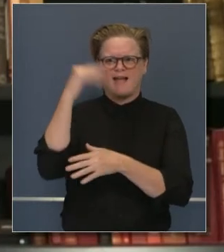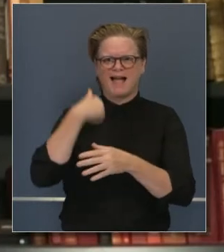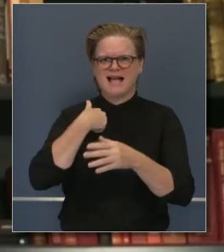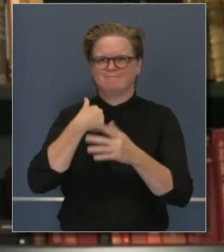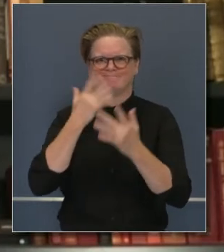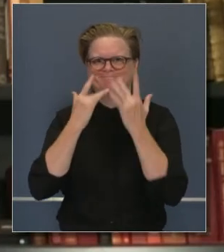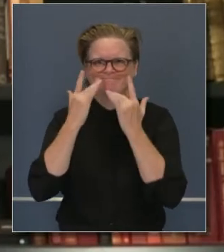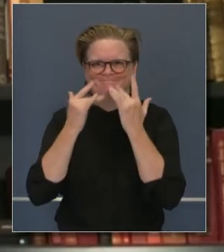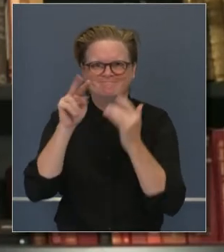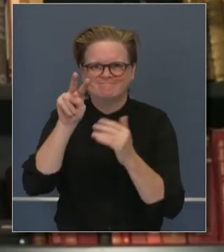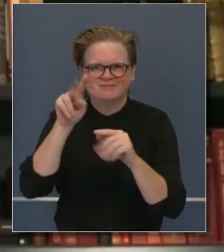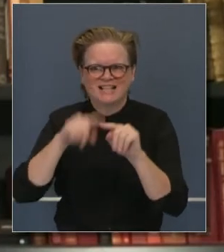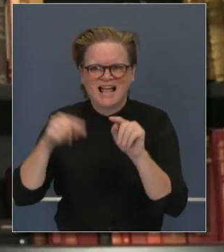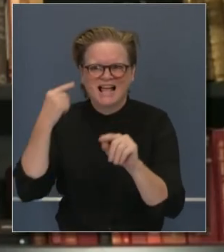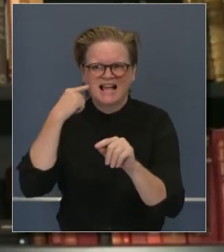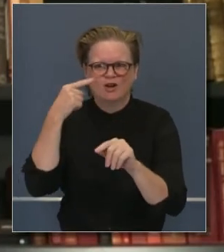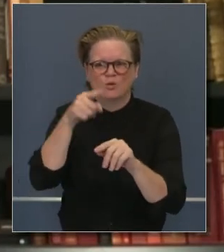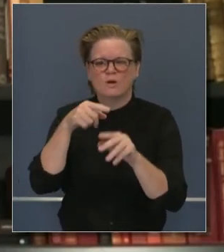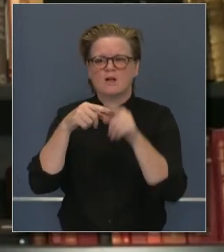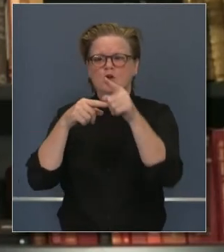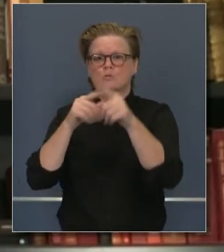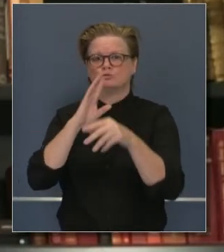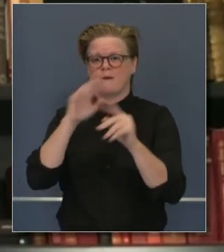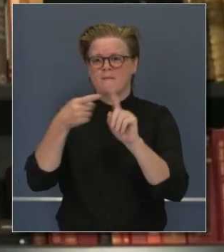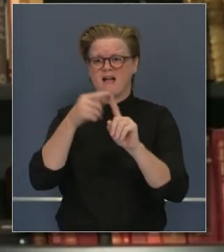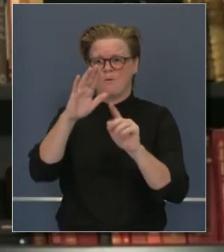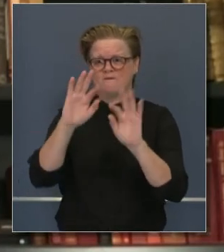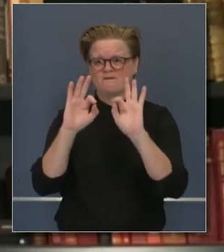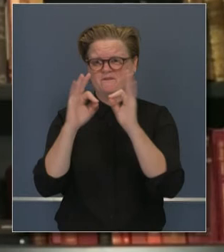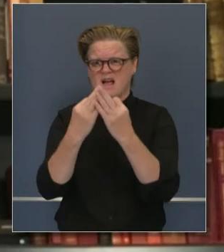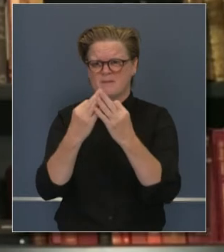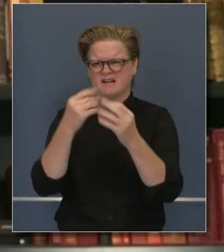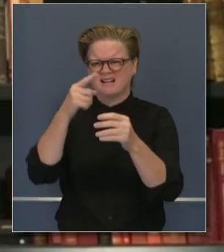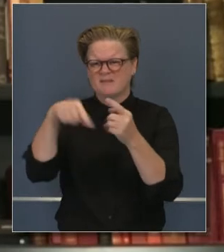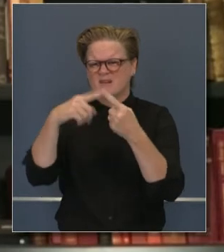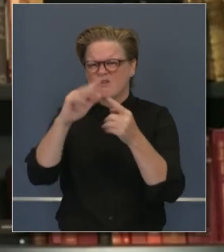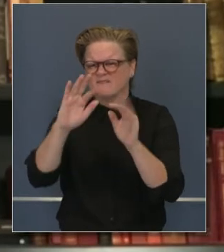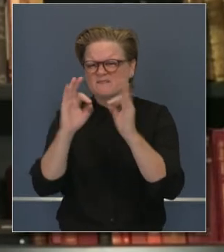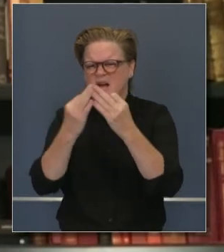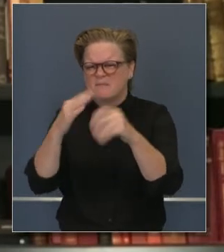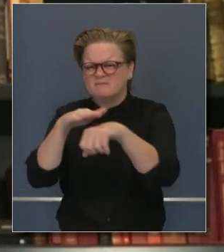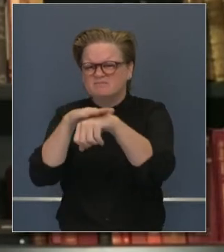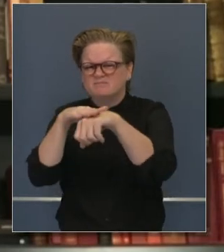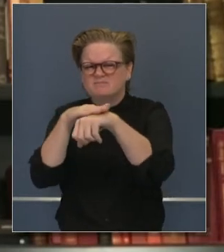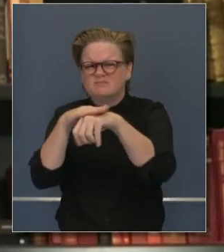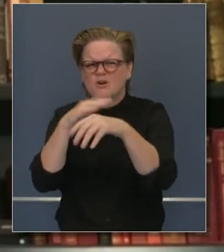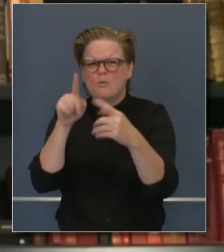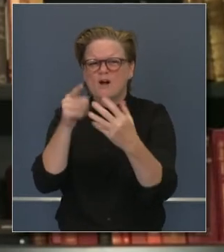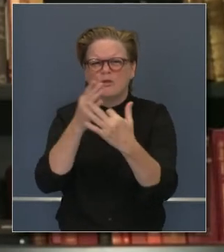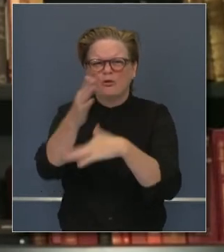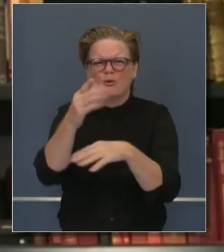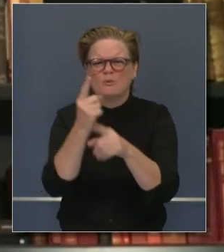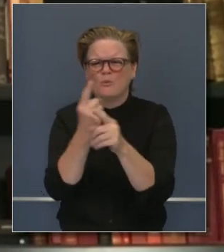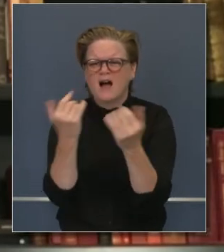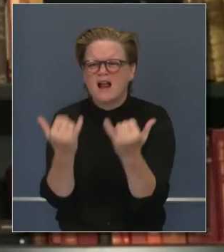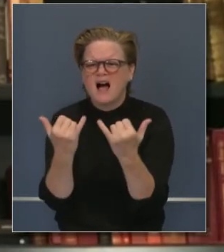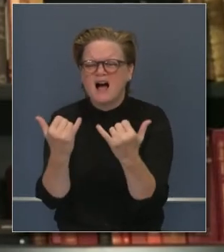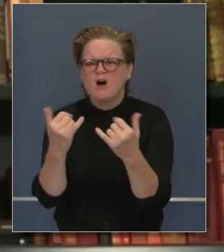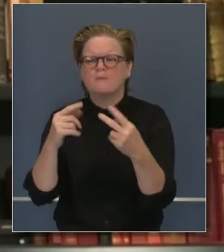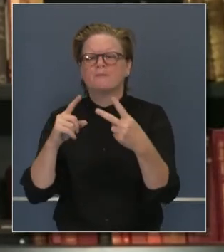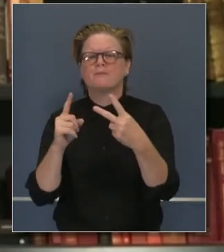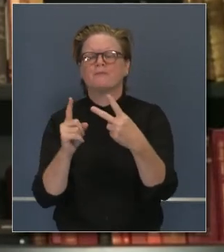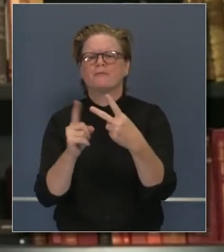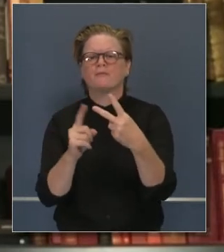apagado, era difícil. Puede hablar de su familia y quiero que se enfoque en esto. Puede